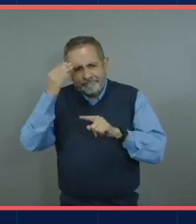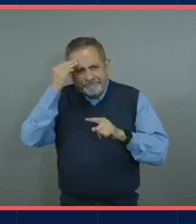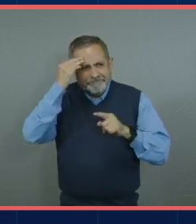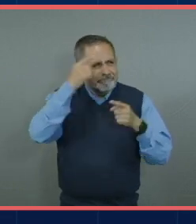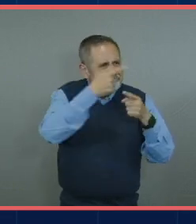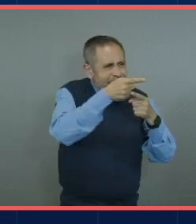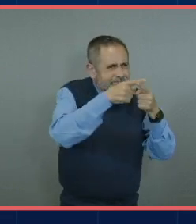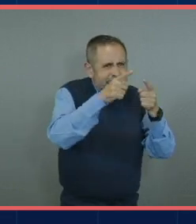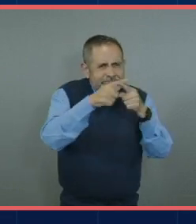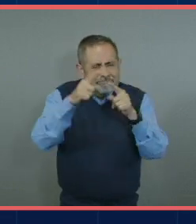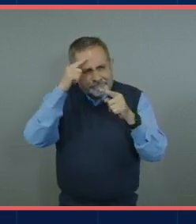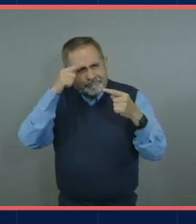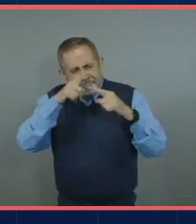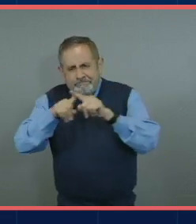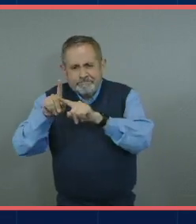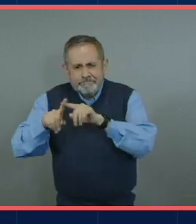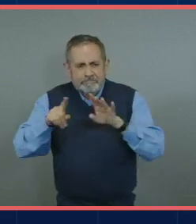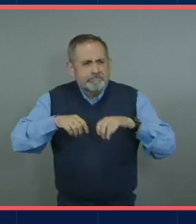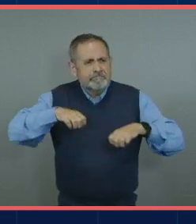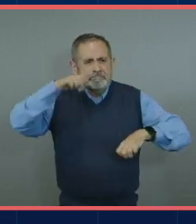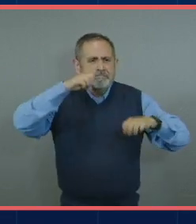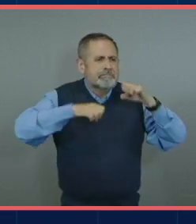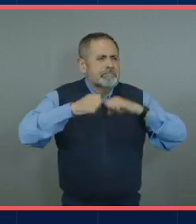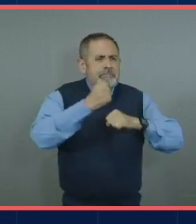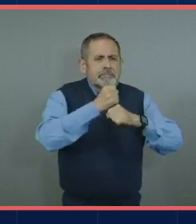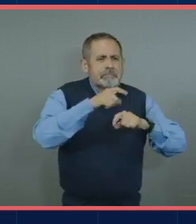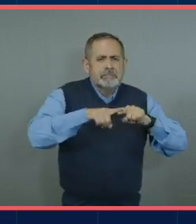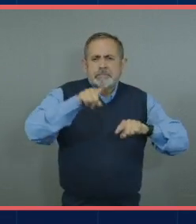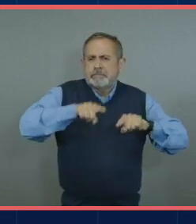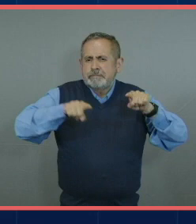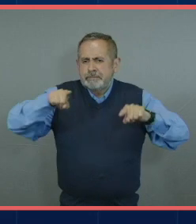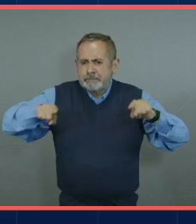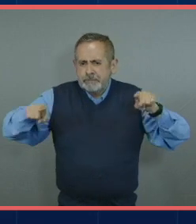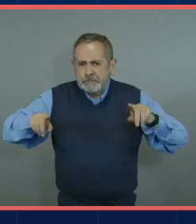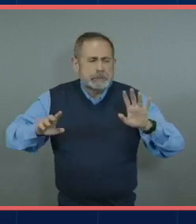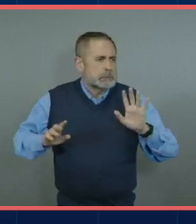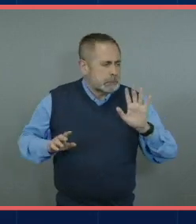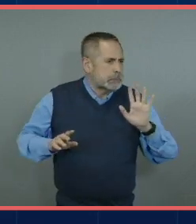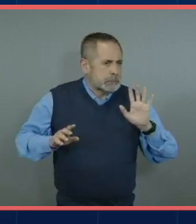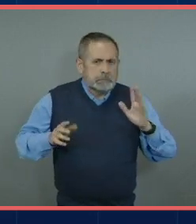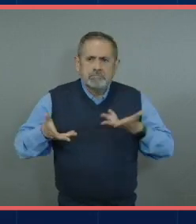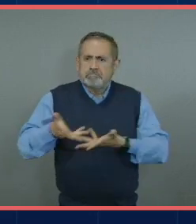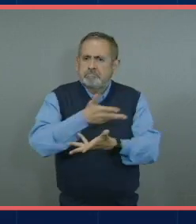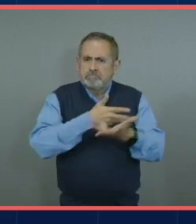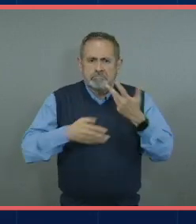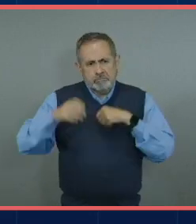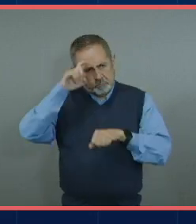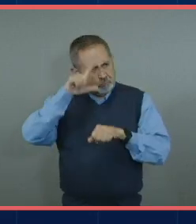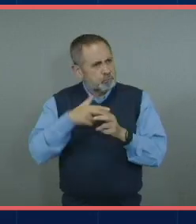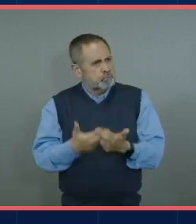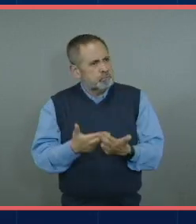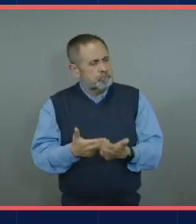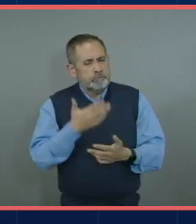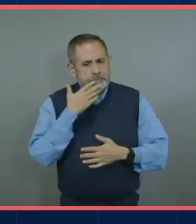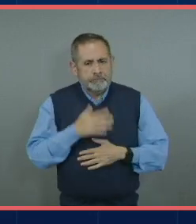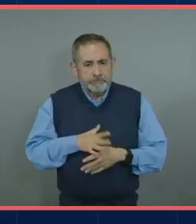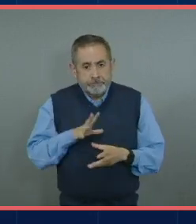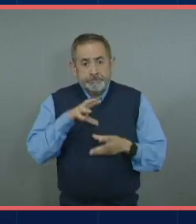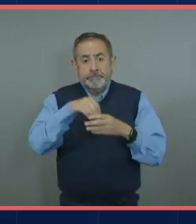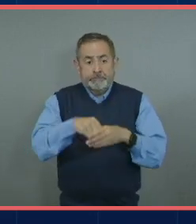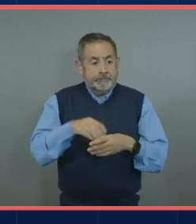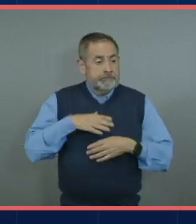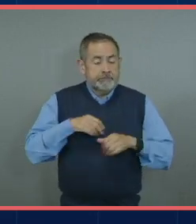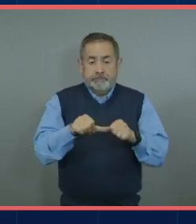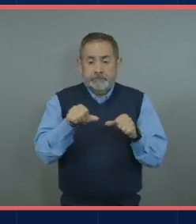distintas y personas de diferentes edades que creo que eso abona muchísimo a la cultura del banco pero también por trabajar en un área que además